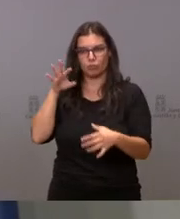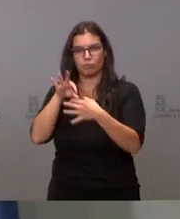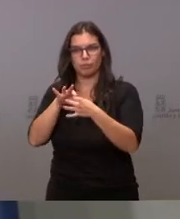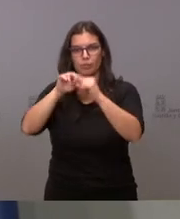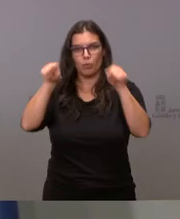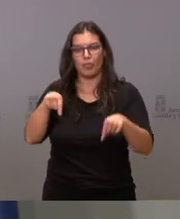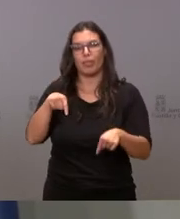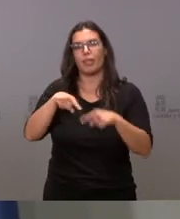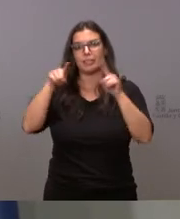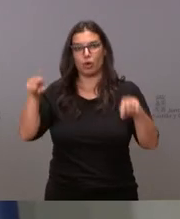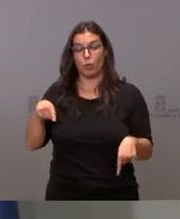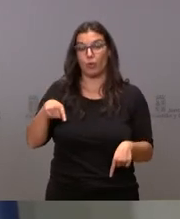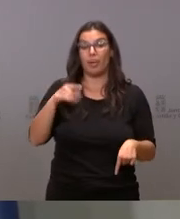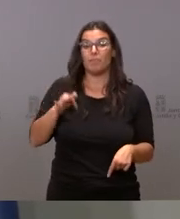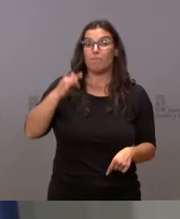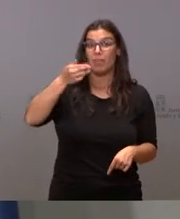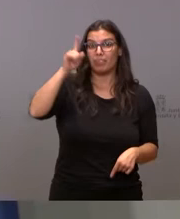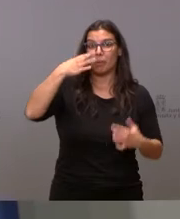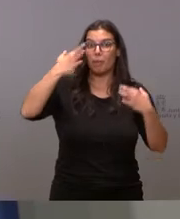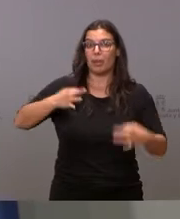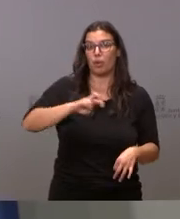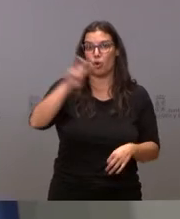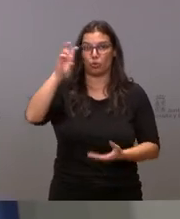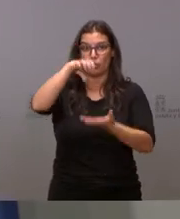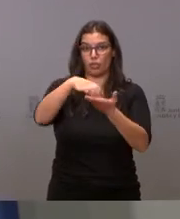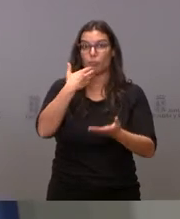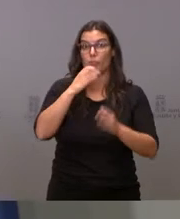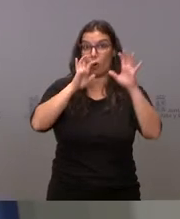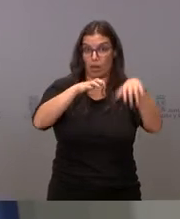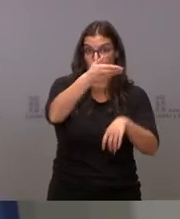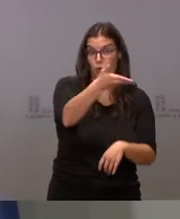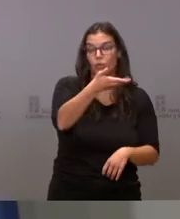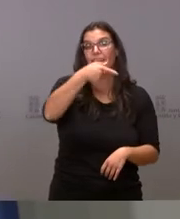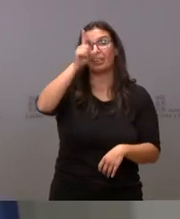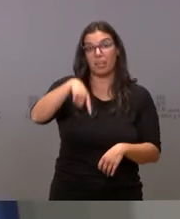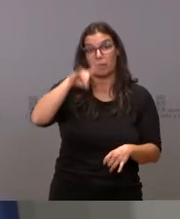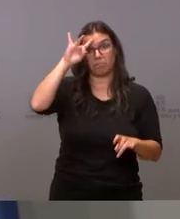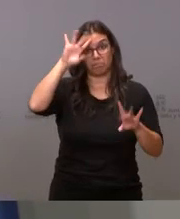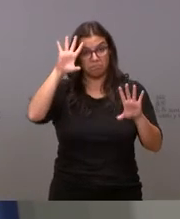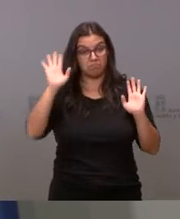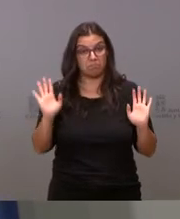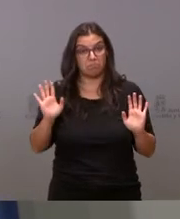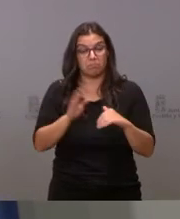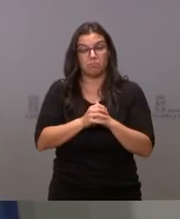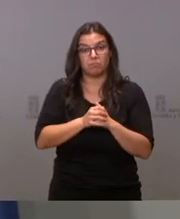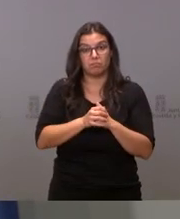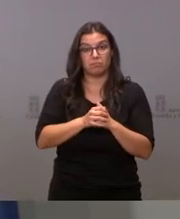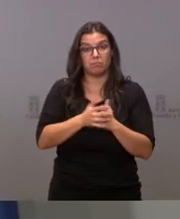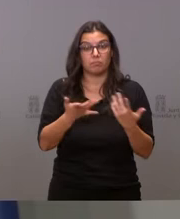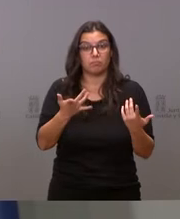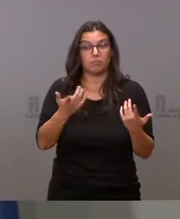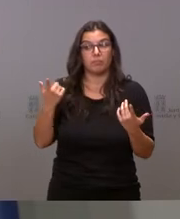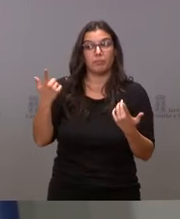otras instalaciones como las de León y que además, de manera sorprendente, se nos